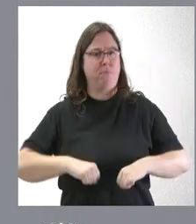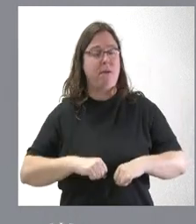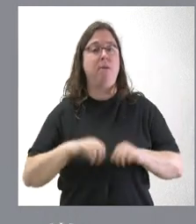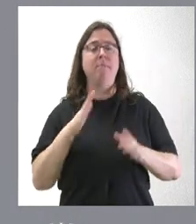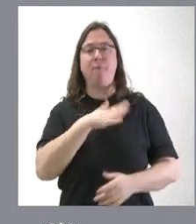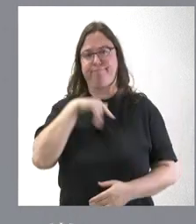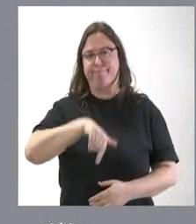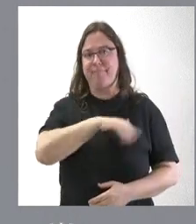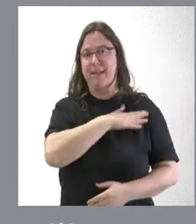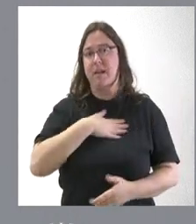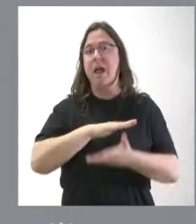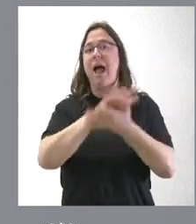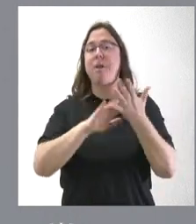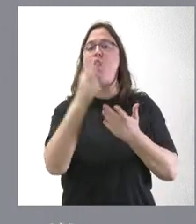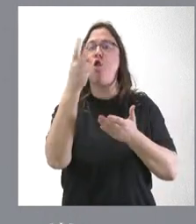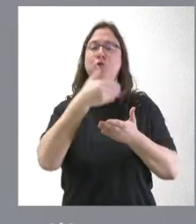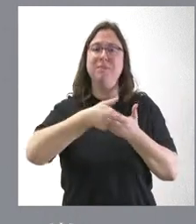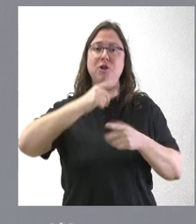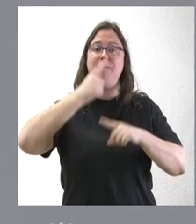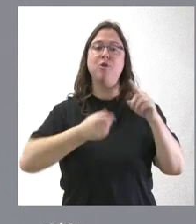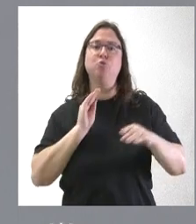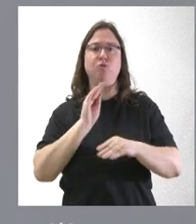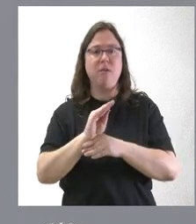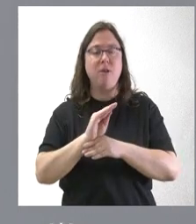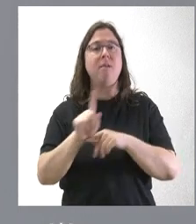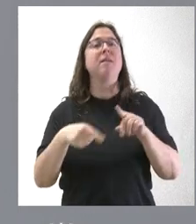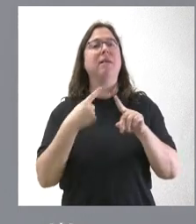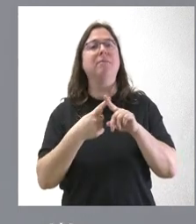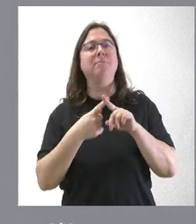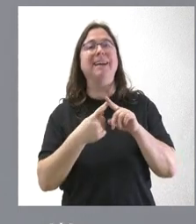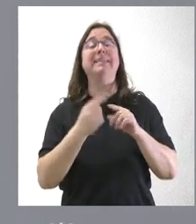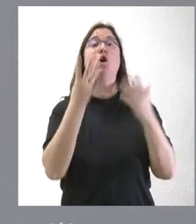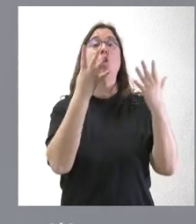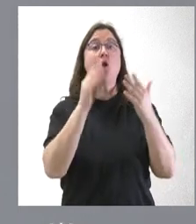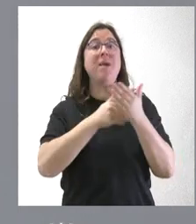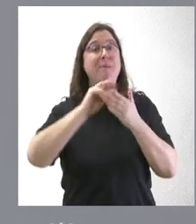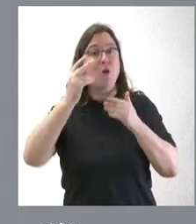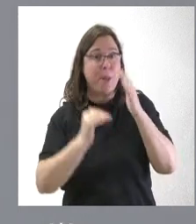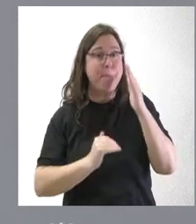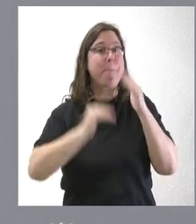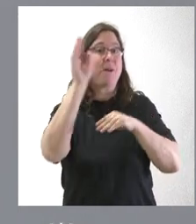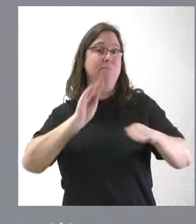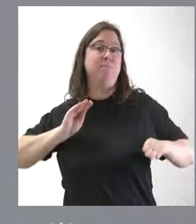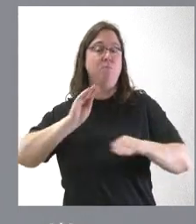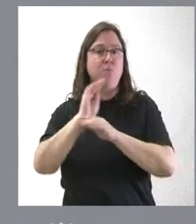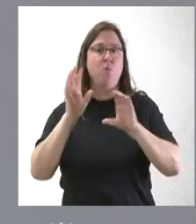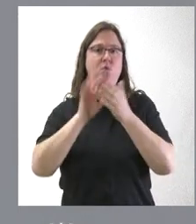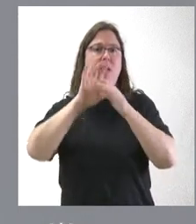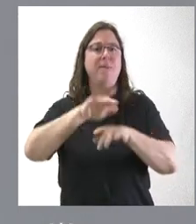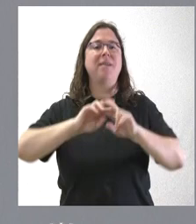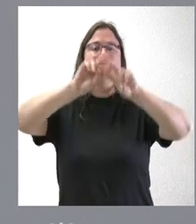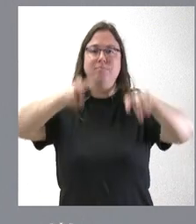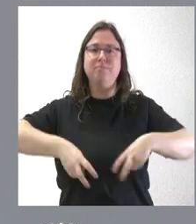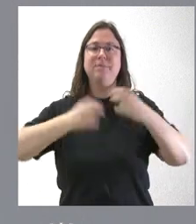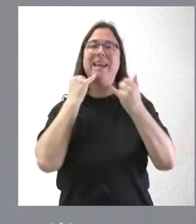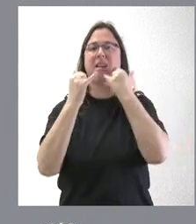no solamente que estamos hablando de dos millones y medio de euros de subvención, sino de un conjunto de más de 90 millones de euros que destinamos desde la Junta de Castellano a la rehabilitación